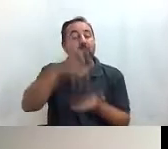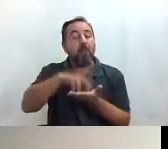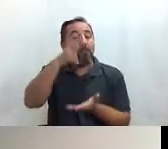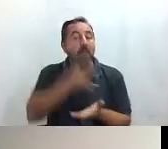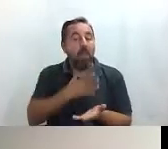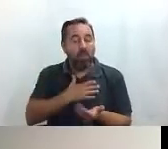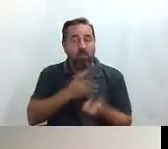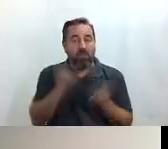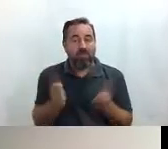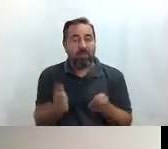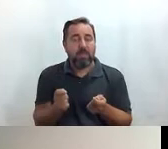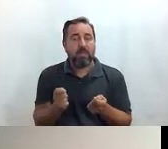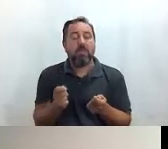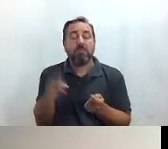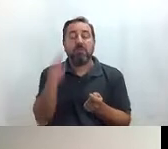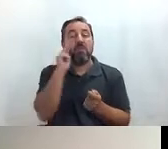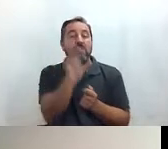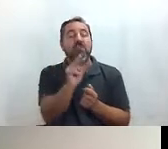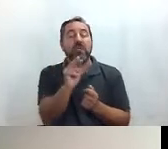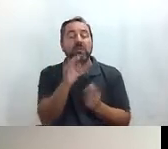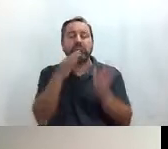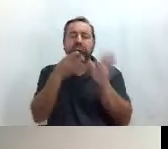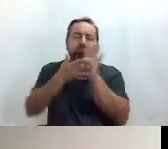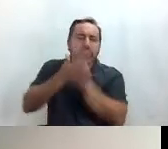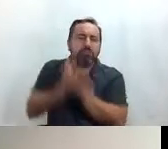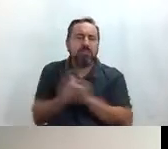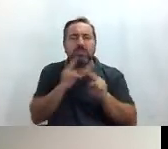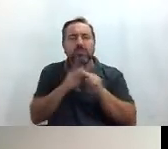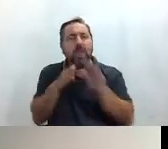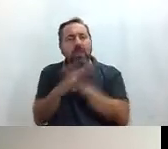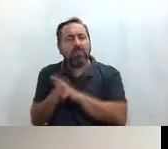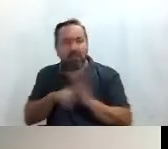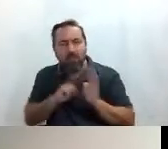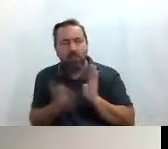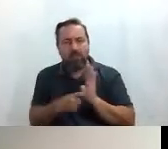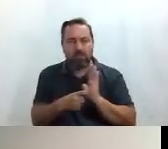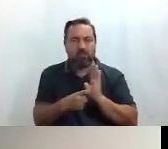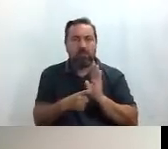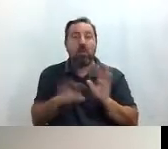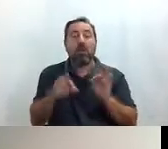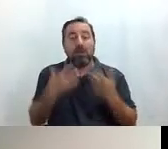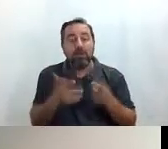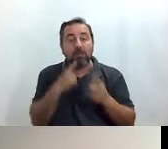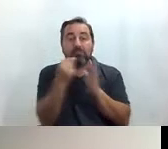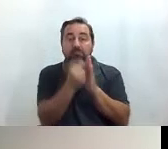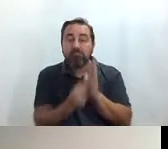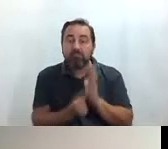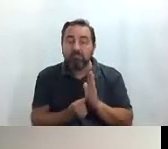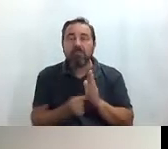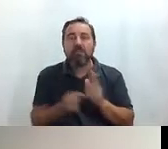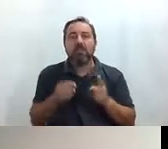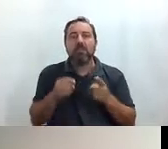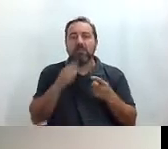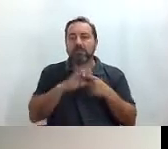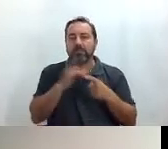esa ficha, pues veis cómo se describe toda la accesibilidad incluso por las medidas de los aseos.